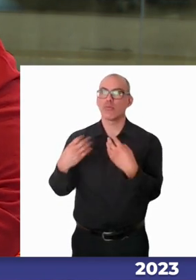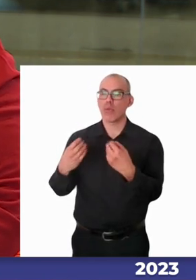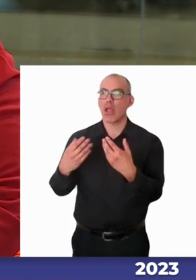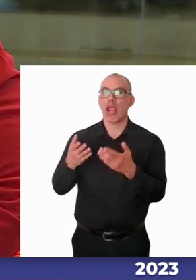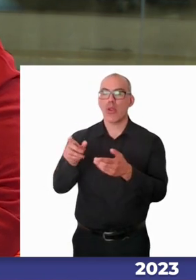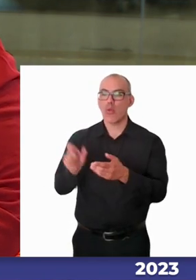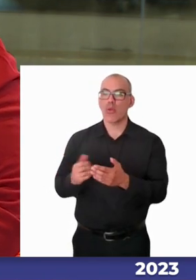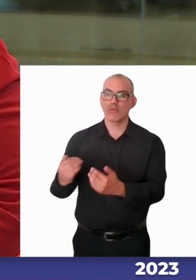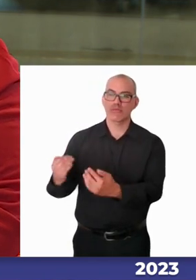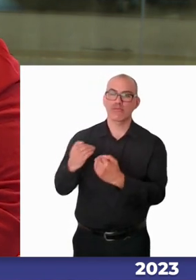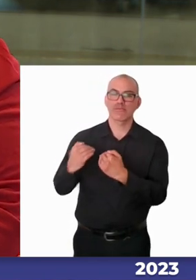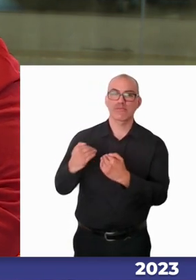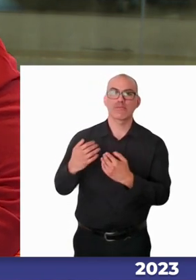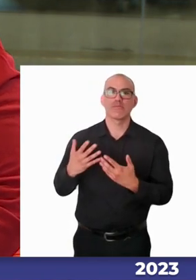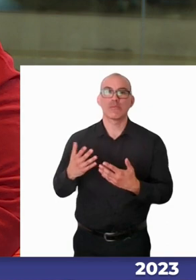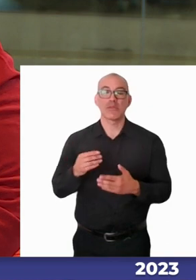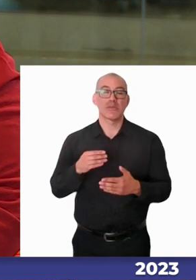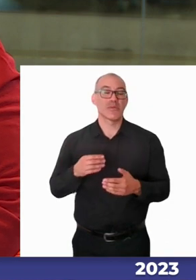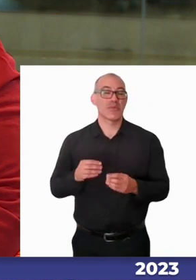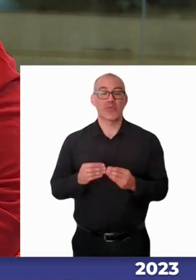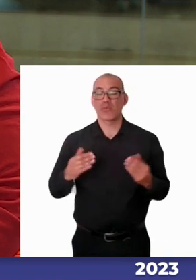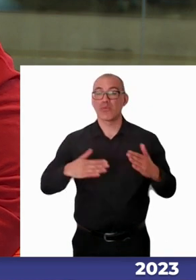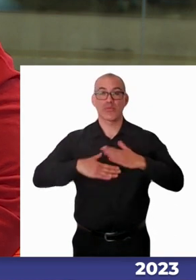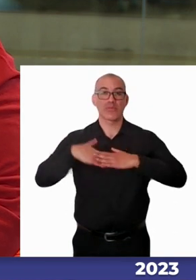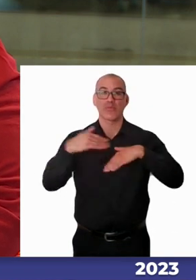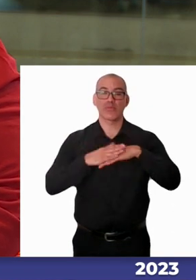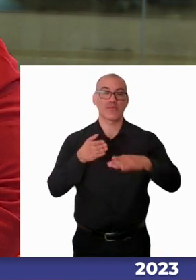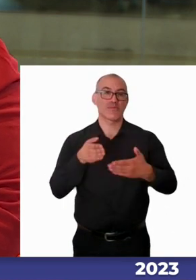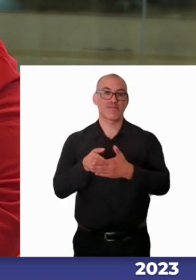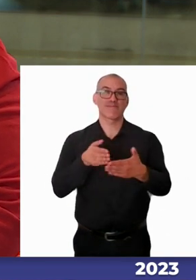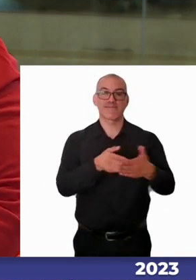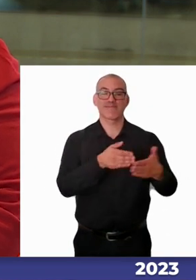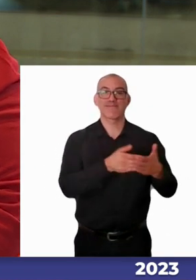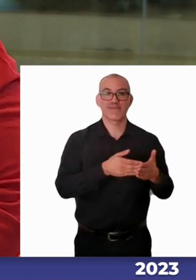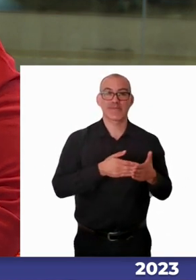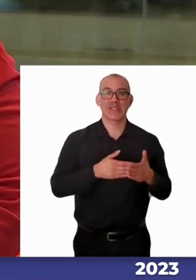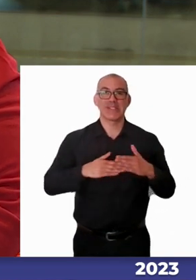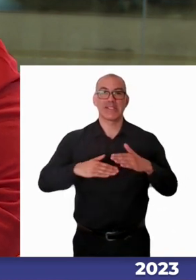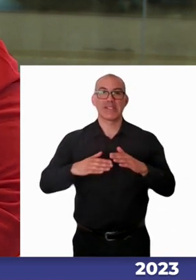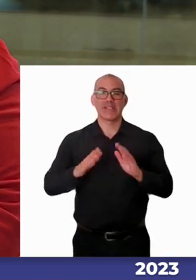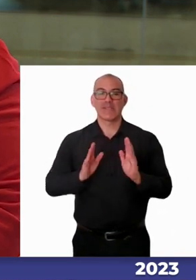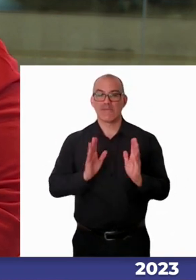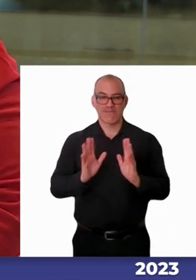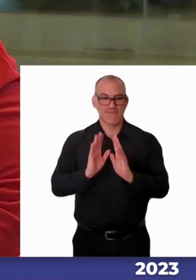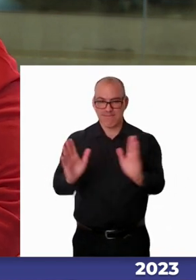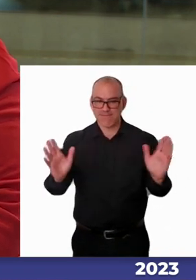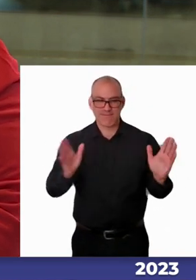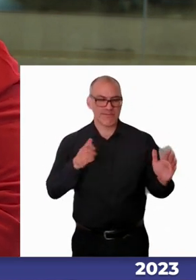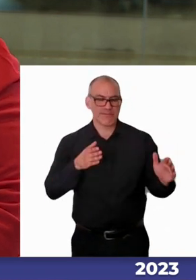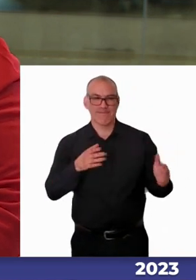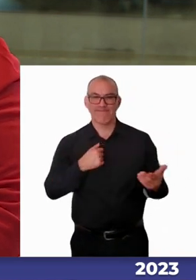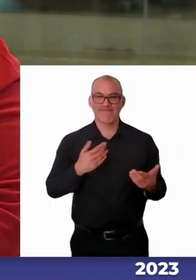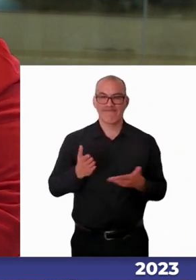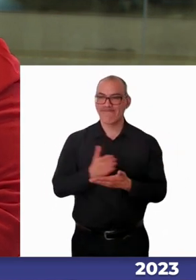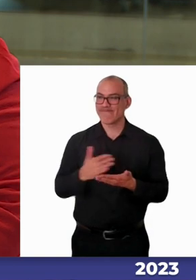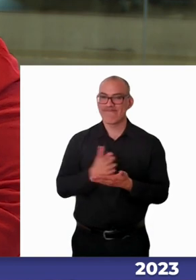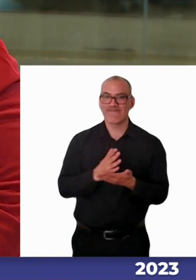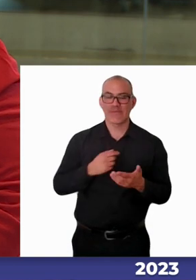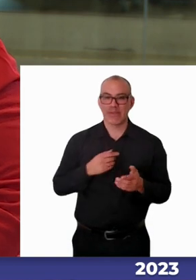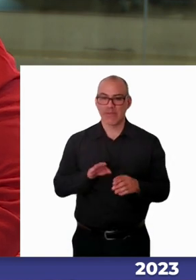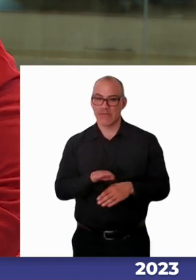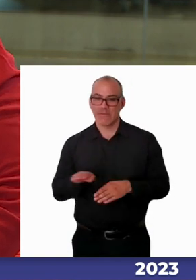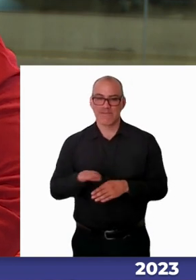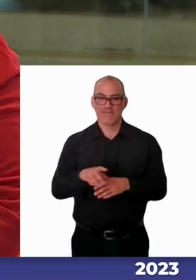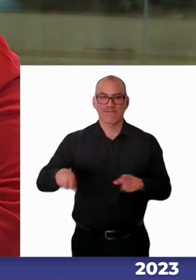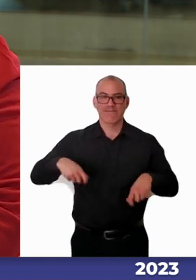sí hubieran, había muchas barreras arquitectónicas, o sea, centrándonos en el territorio que puedo yo clarificar como la USACH, estación